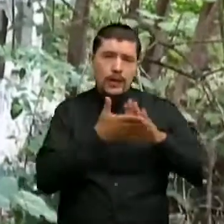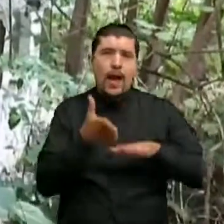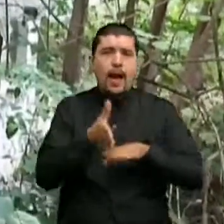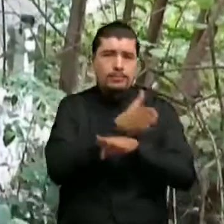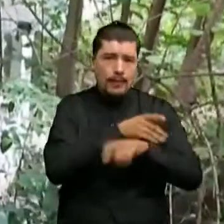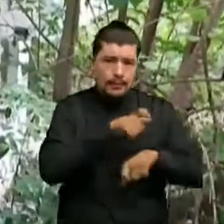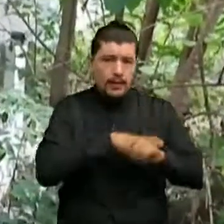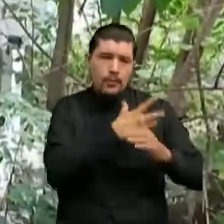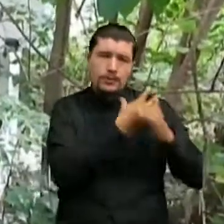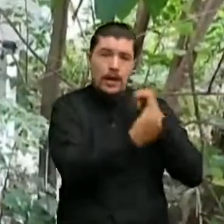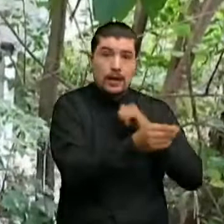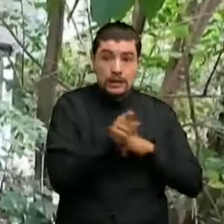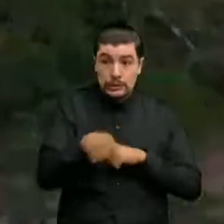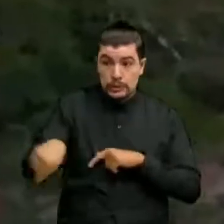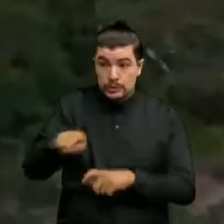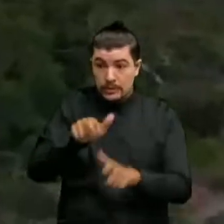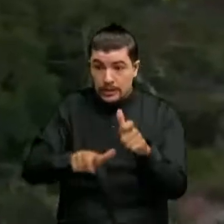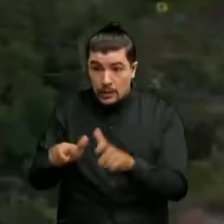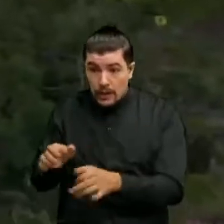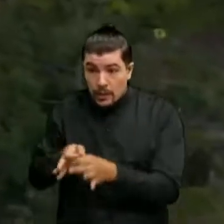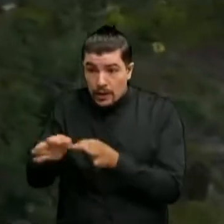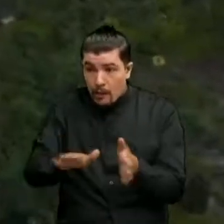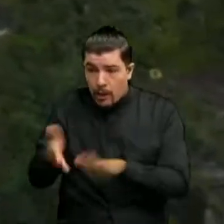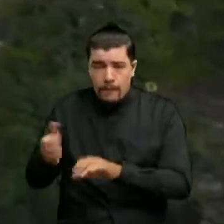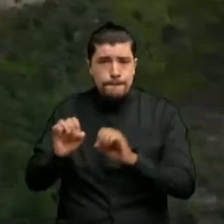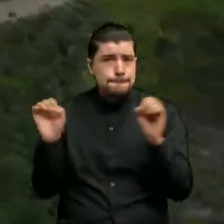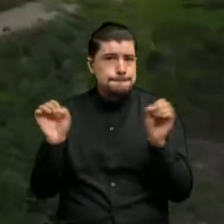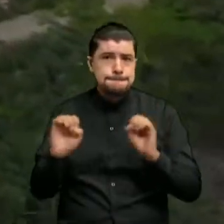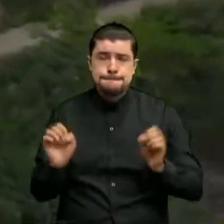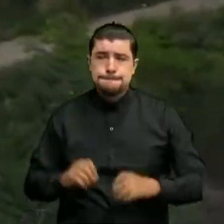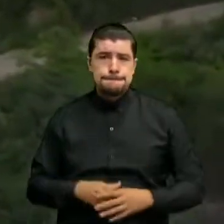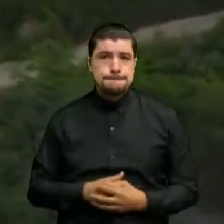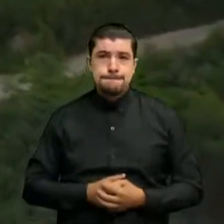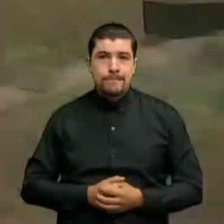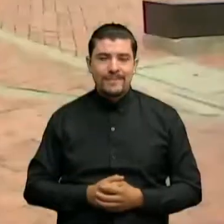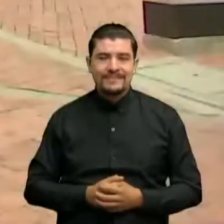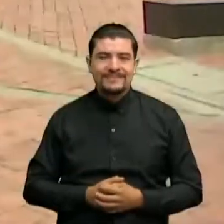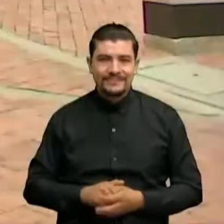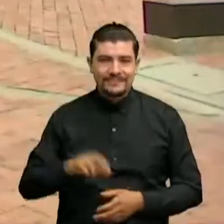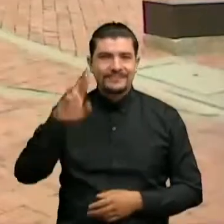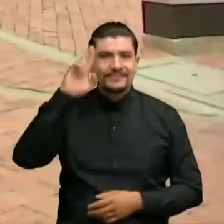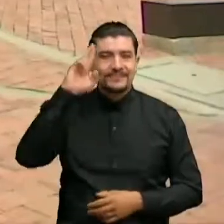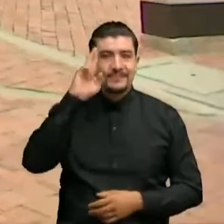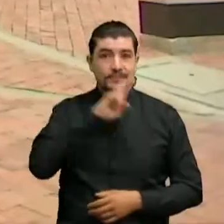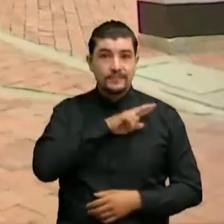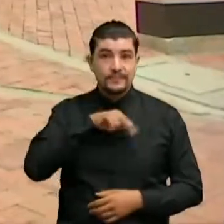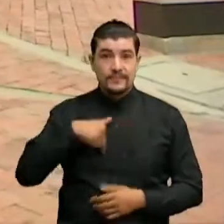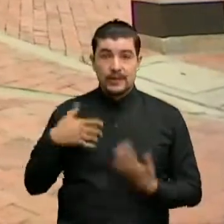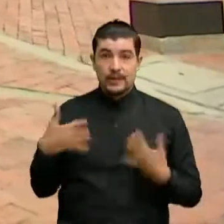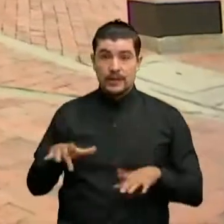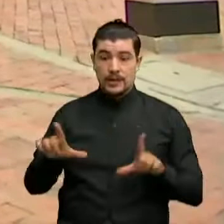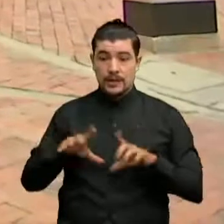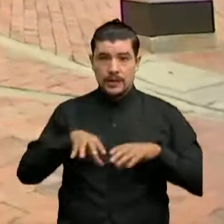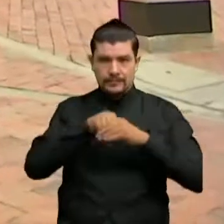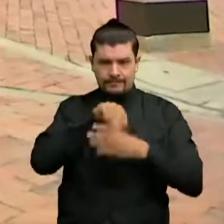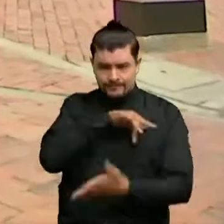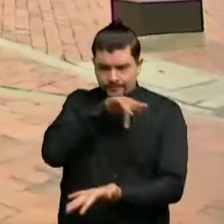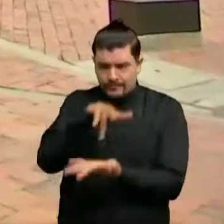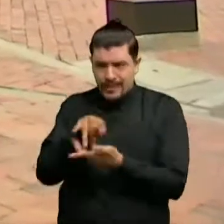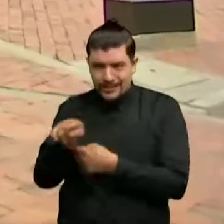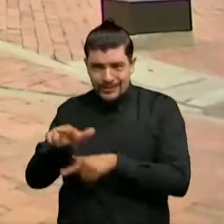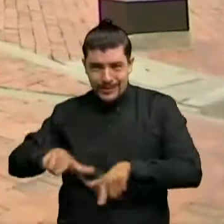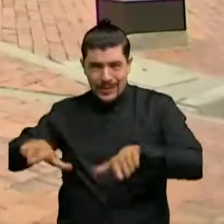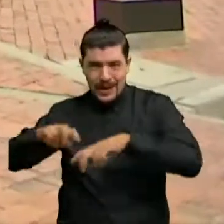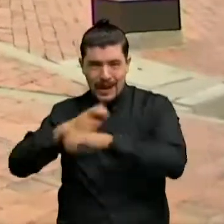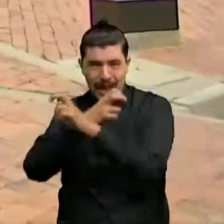persona del municipio pues perdió la vida en el desarrollo de esta tragedia. Nosotros estamos en estos momentos ubicados en ese nuevo casco